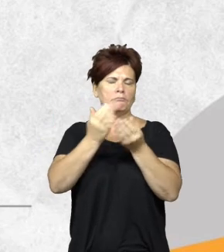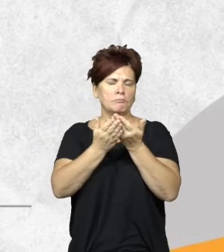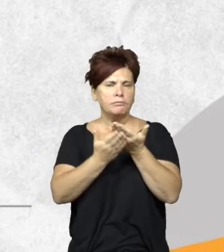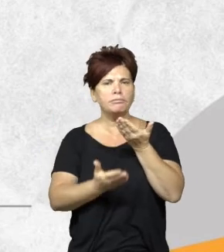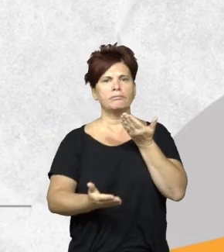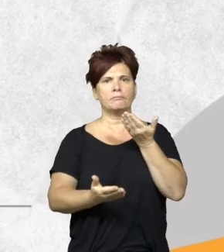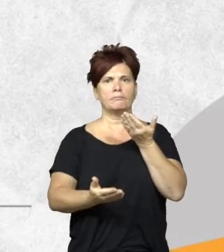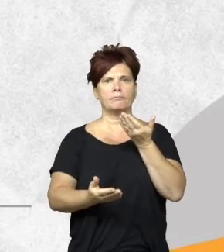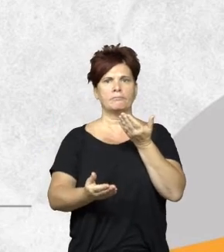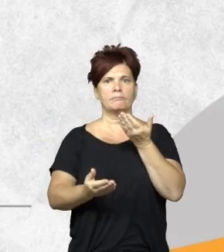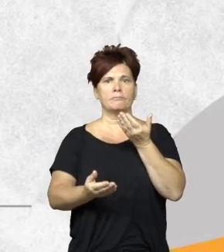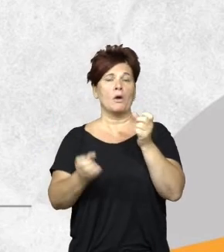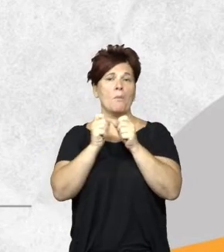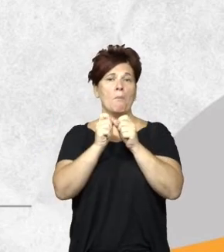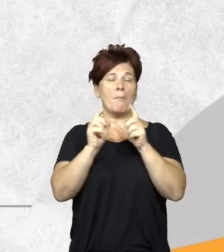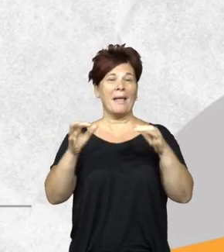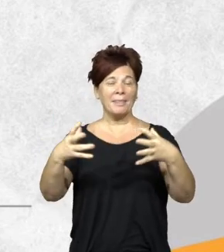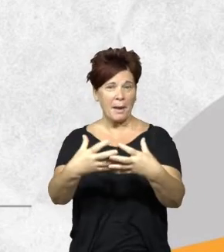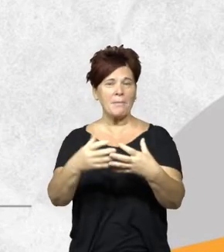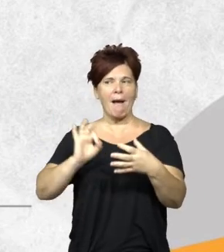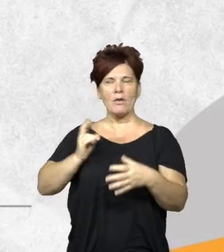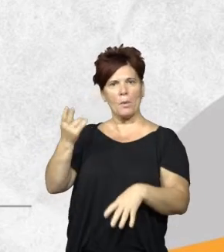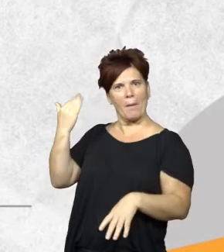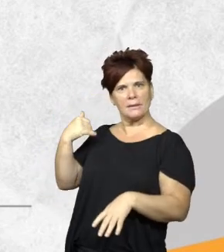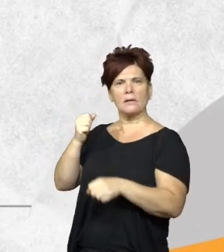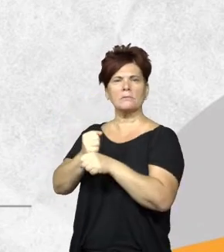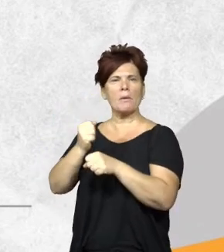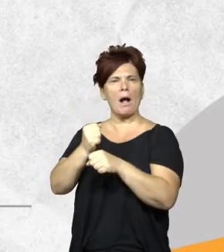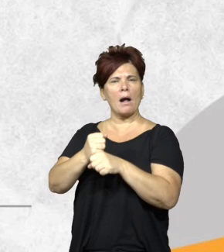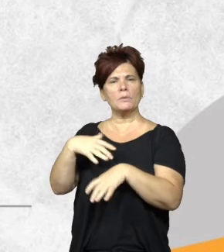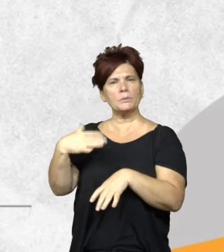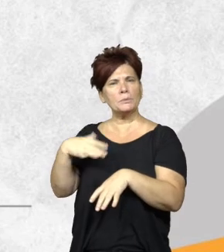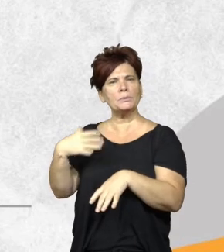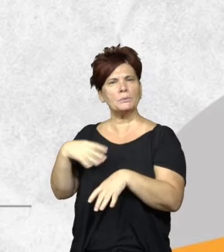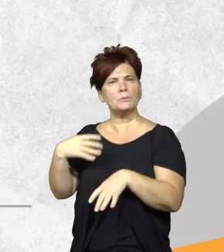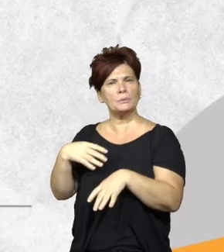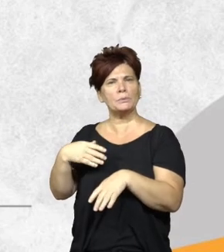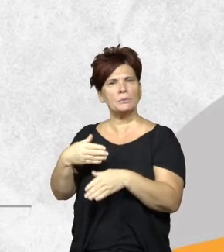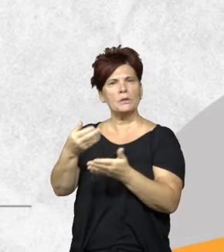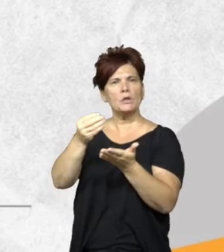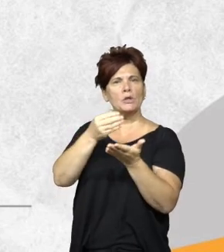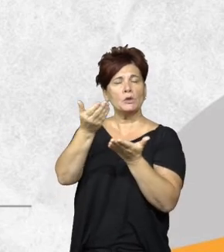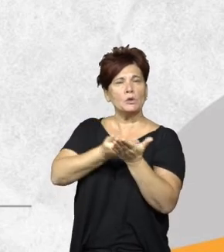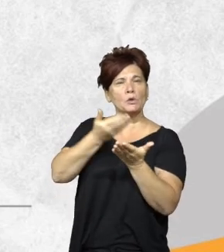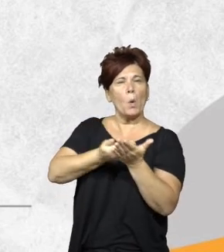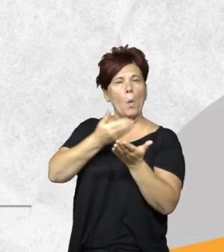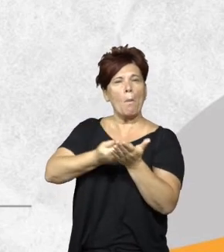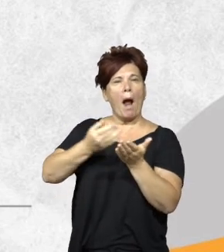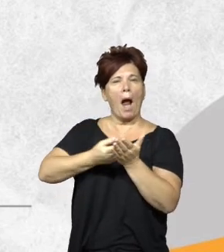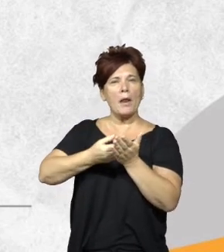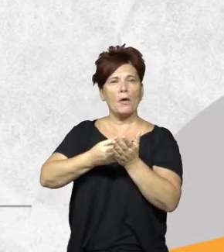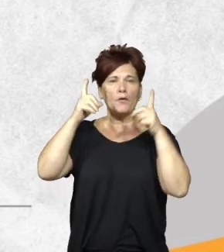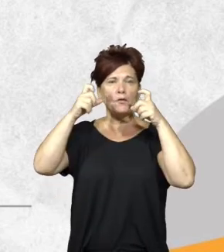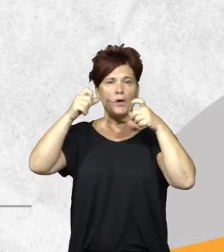de la pandemia hacia acá sobre todo el año pasado estuvimos trabajando mucho en sumarios administrativos a partir de teledetección es decir con imágenes